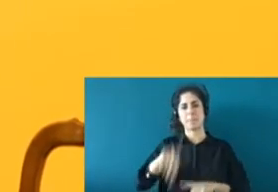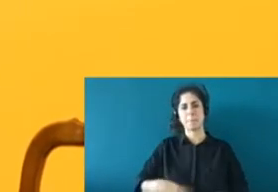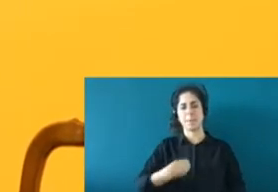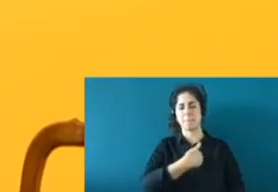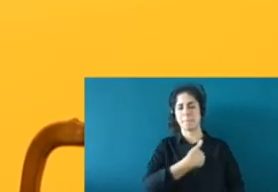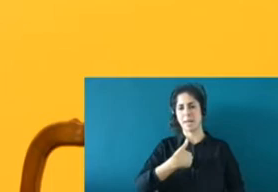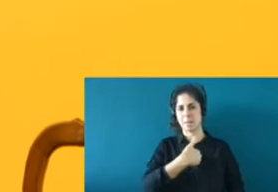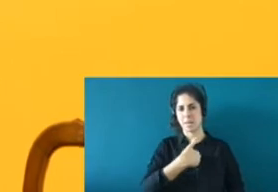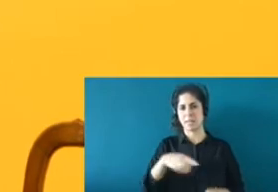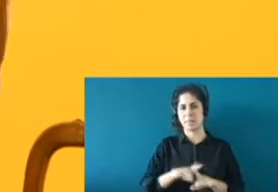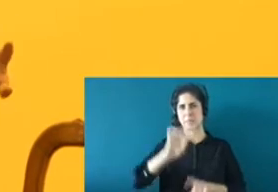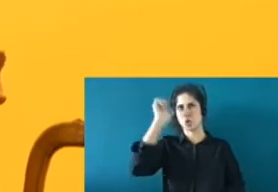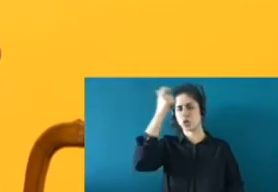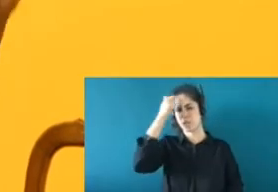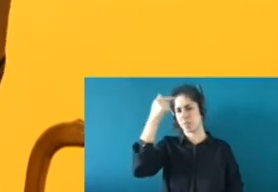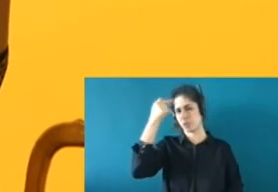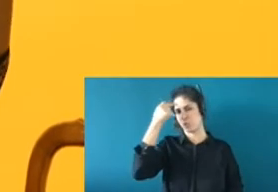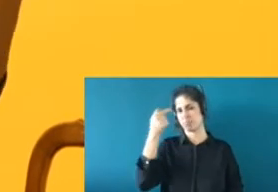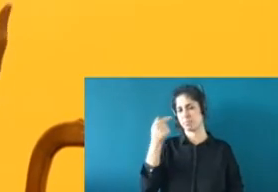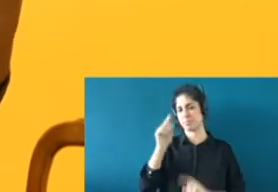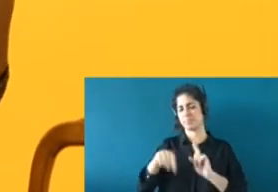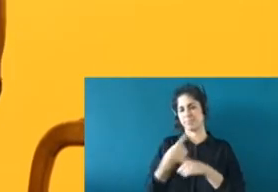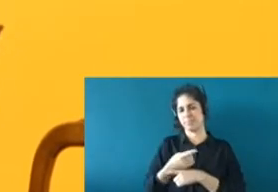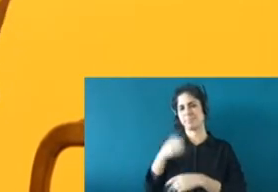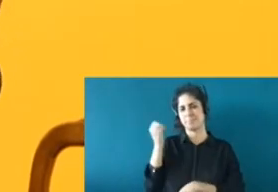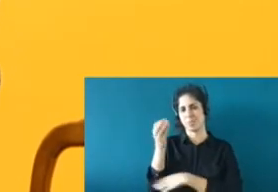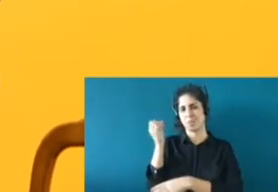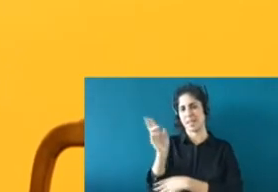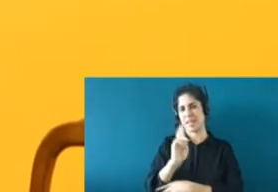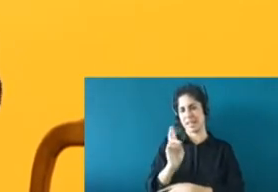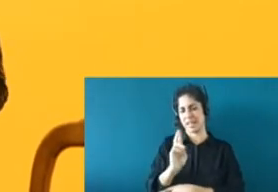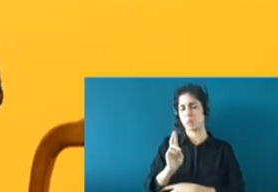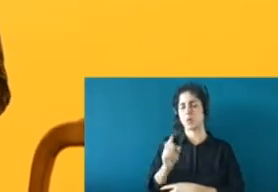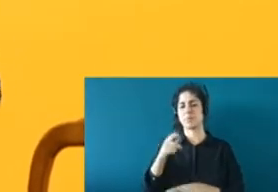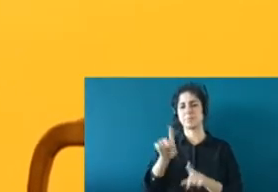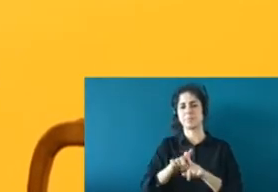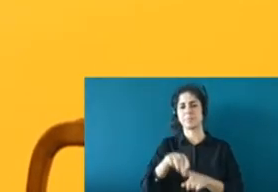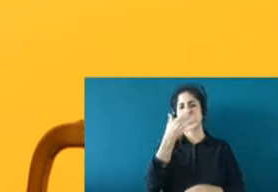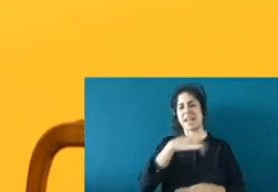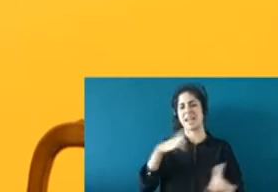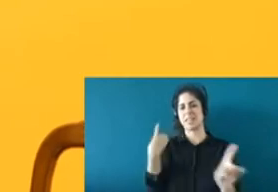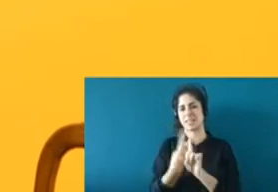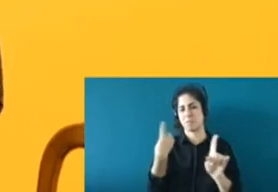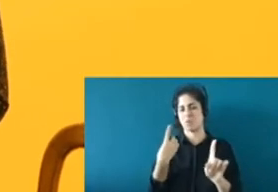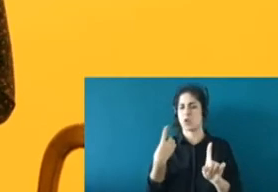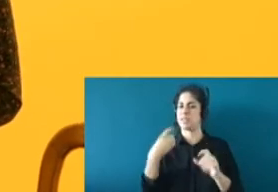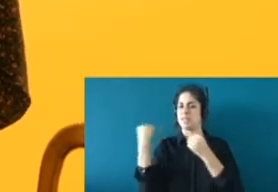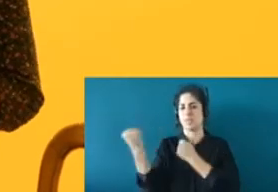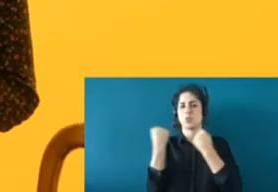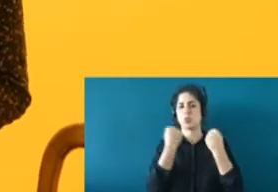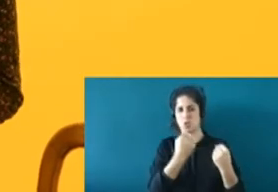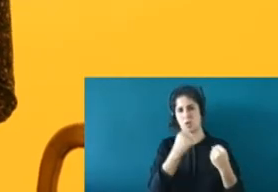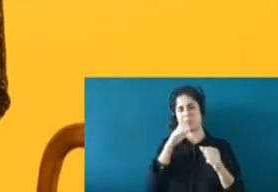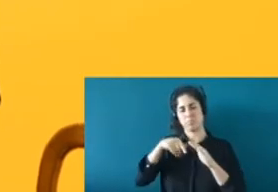en el que Redwan quiere profundizar, que es la idea de racismo institucional. Les dejo con